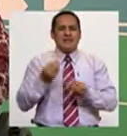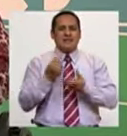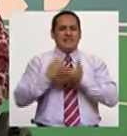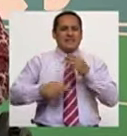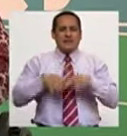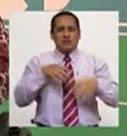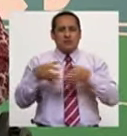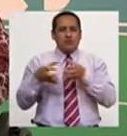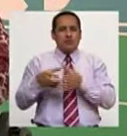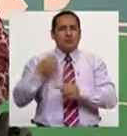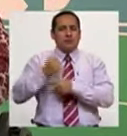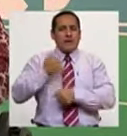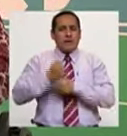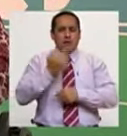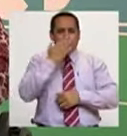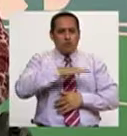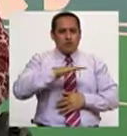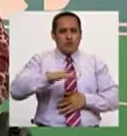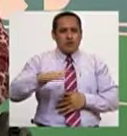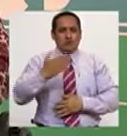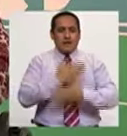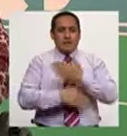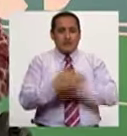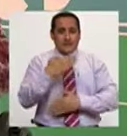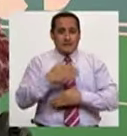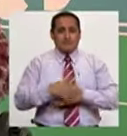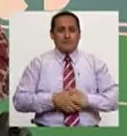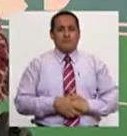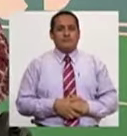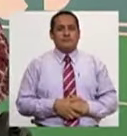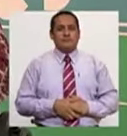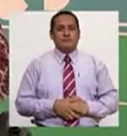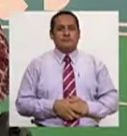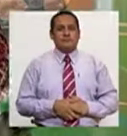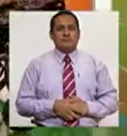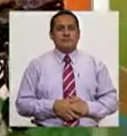el trabajo que vienen desarrollando con niños con discapacidad. No se muevan.